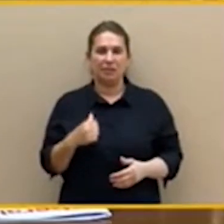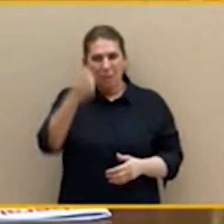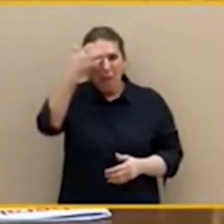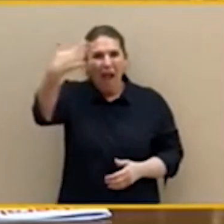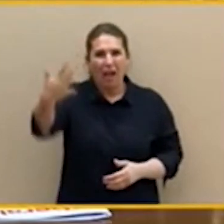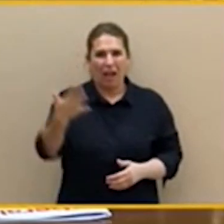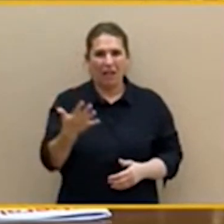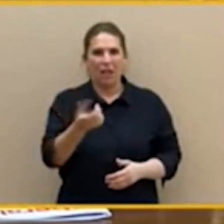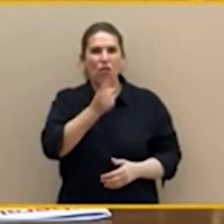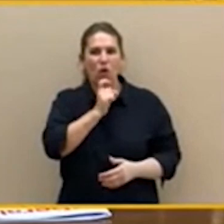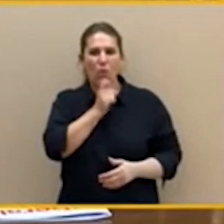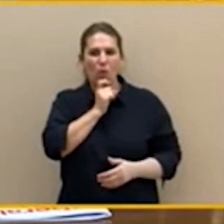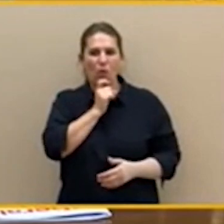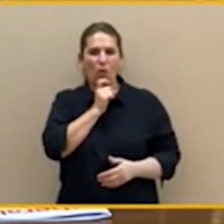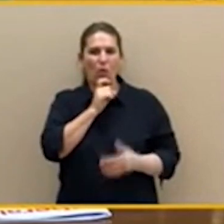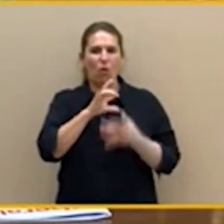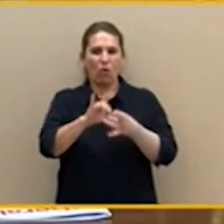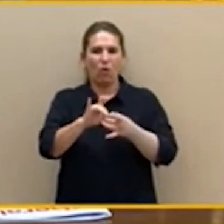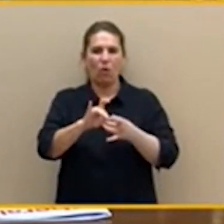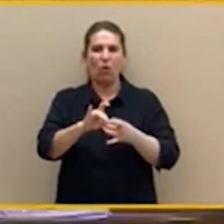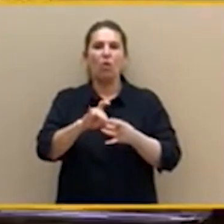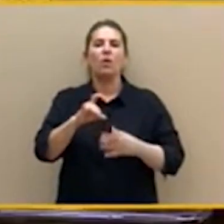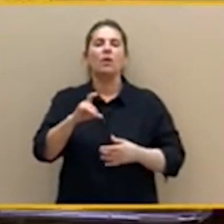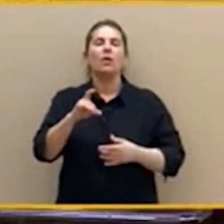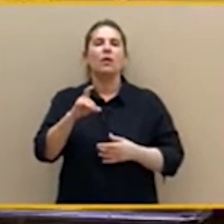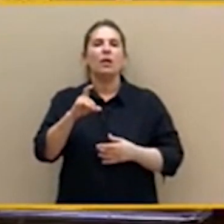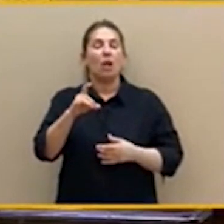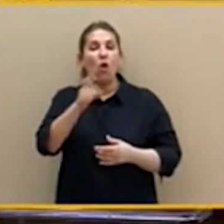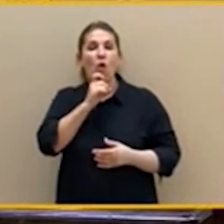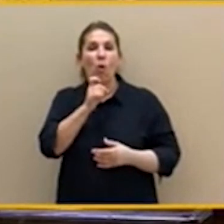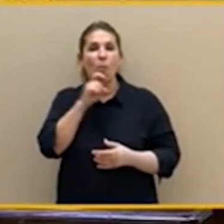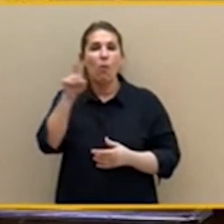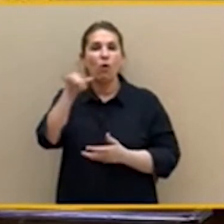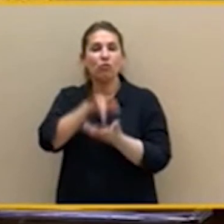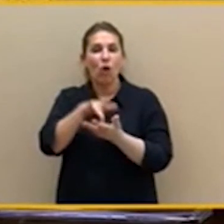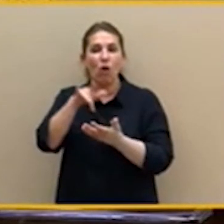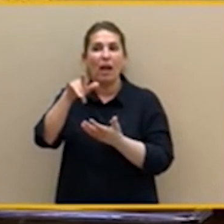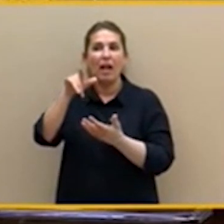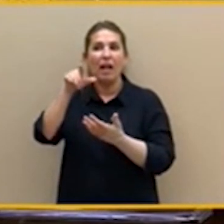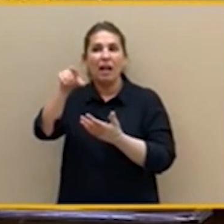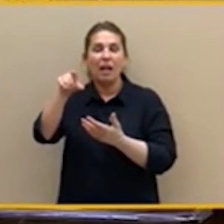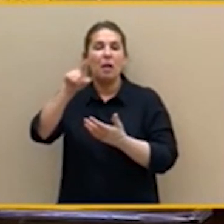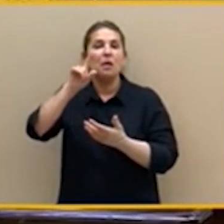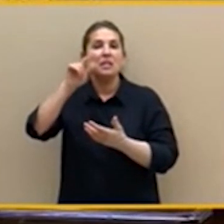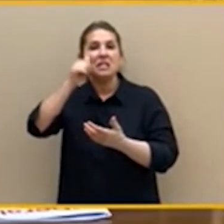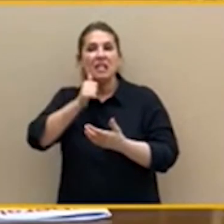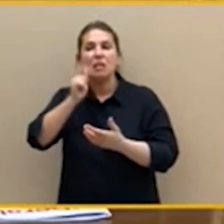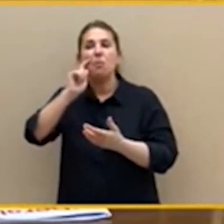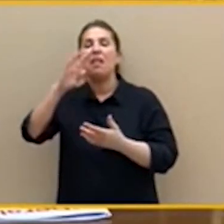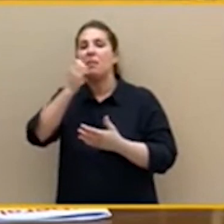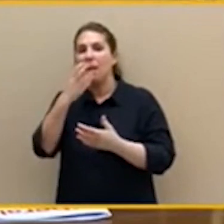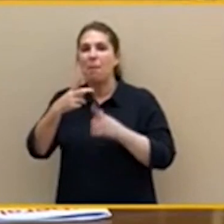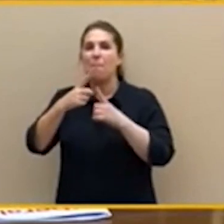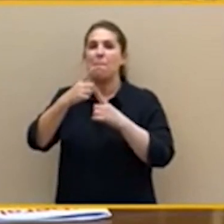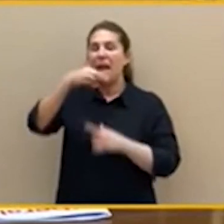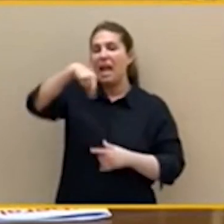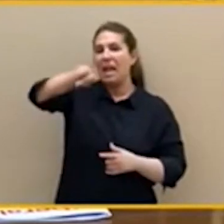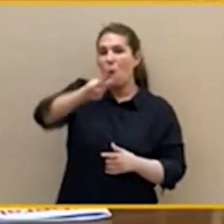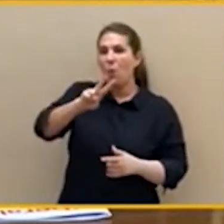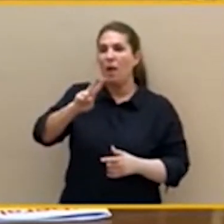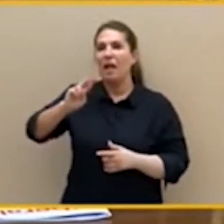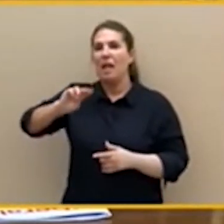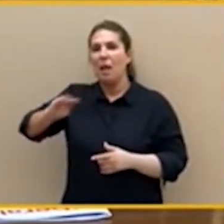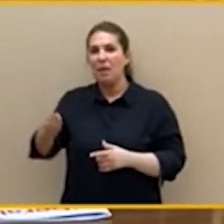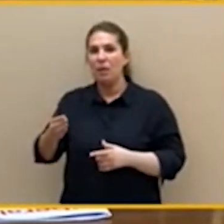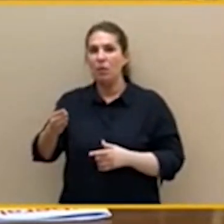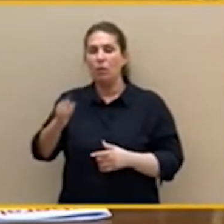de debilidad con Sánchez ya les parece bien al PNV y a Bildu el cuponazo que negociaron con Rajoy. ¡Qué vergüenza de que